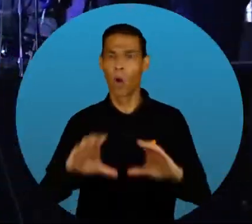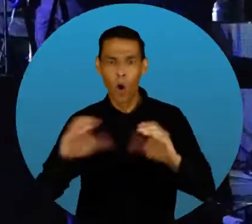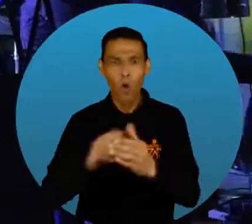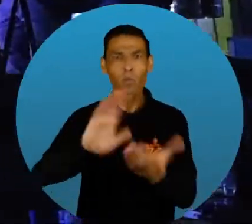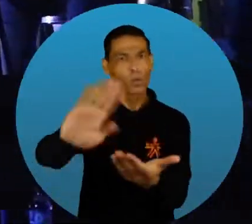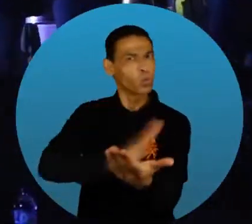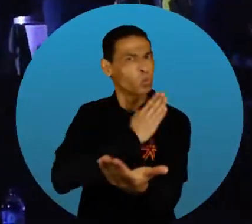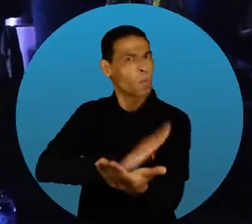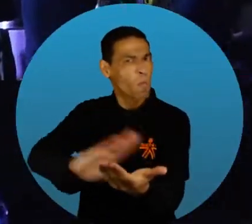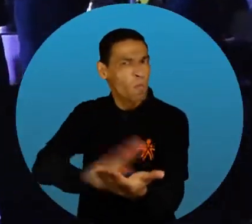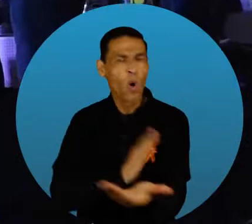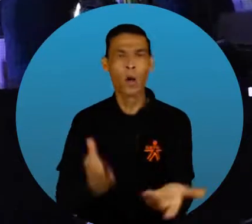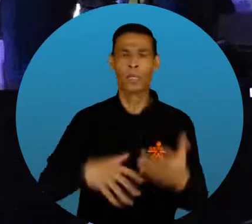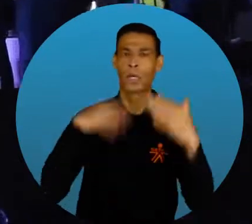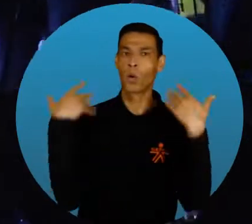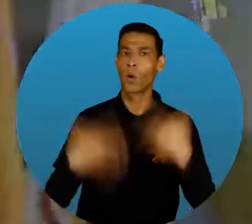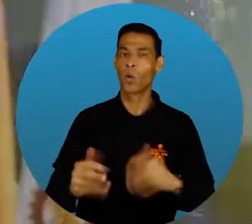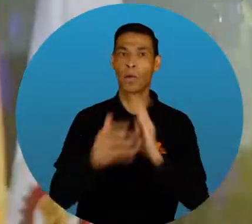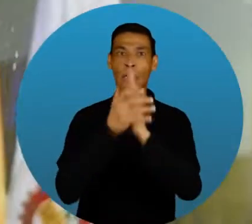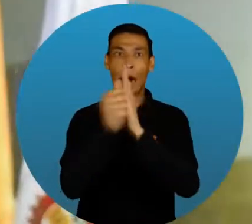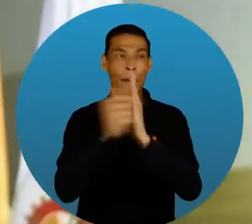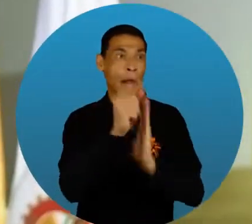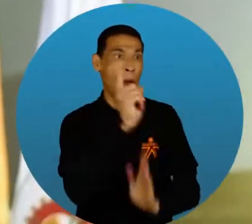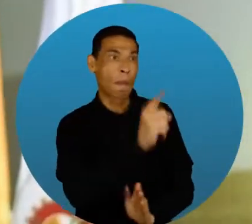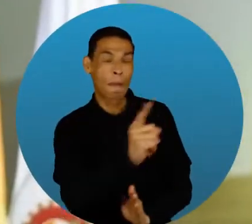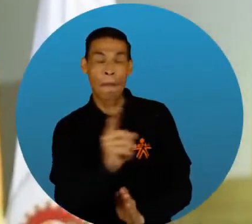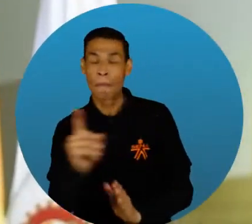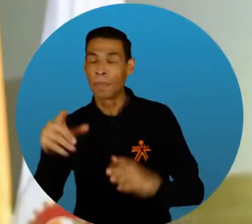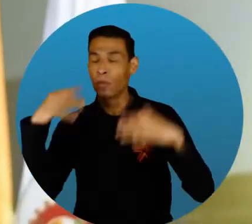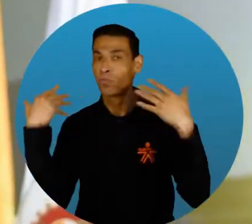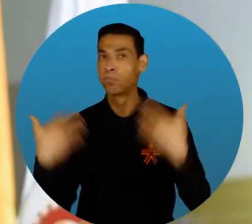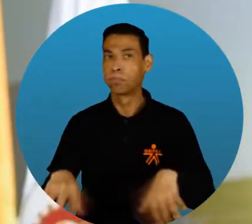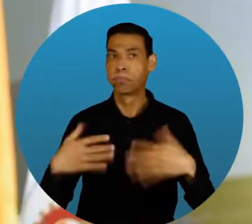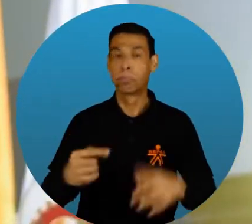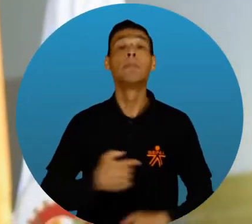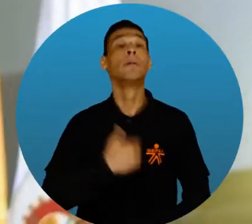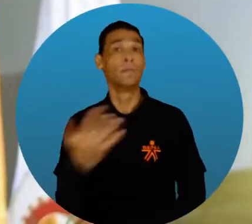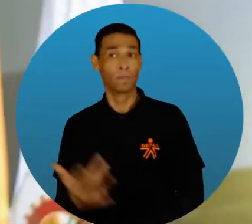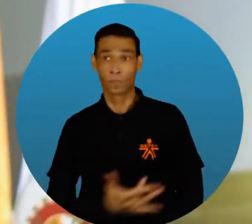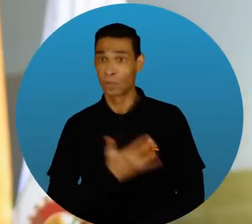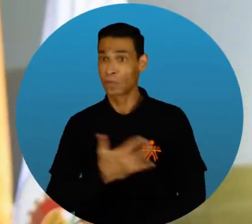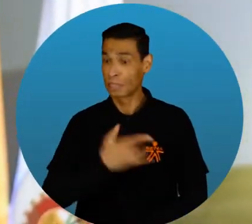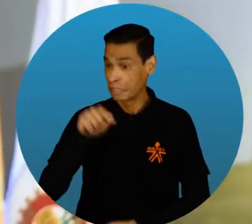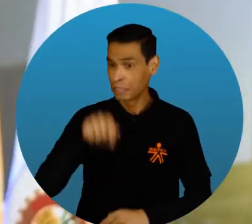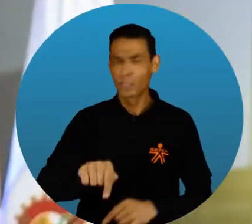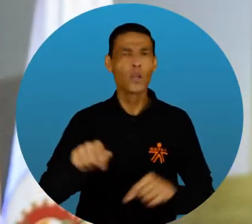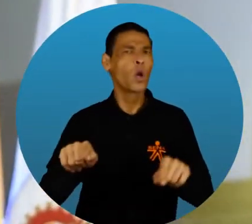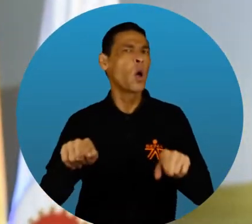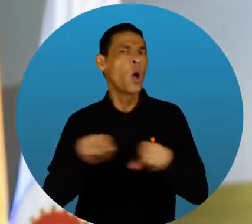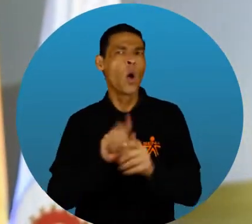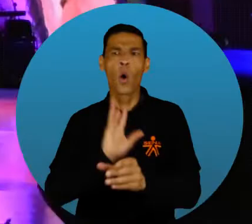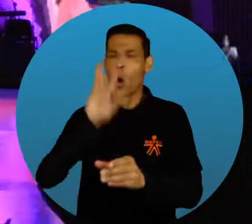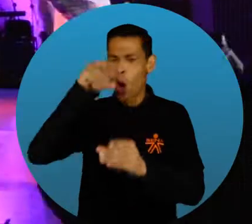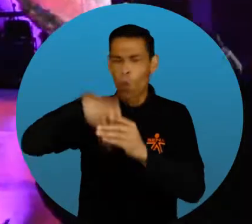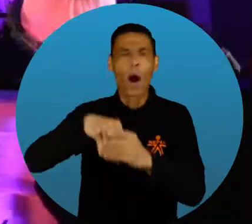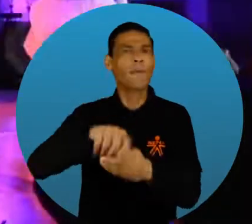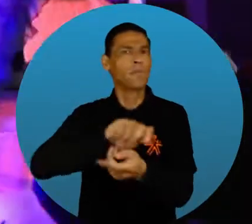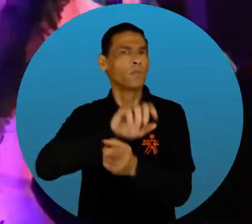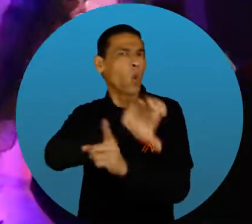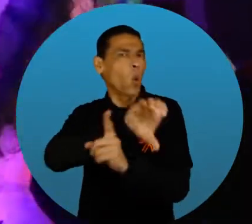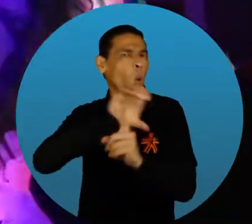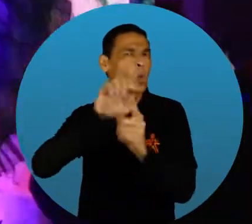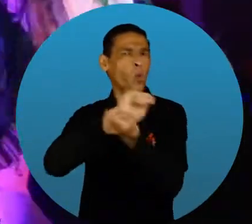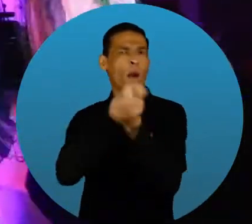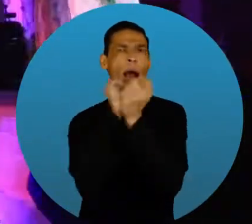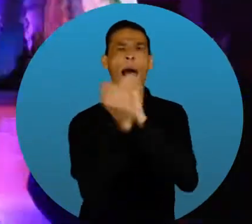las orquestas Talento por donde quiera Yo creo que esto es un tema que hace parte de la renovación